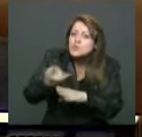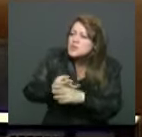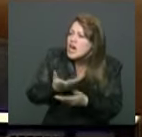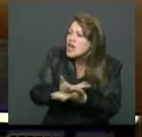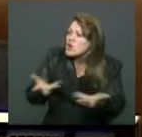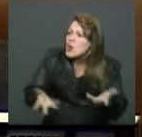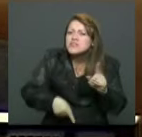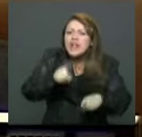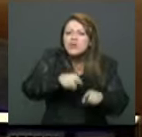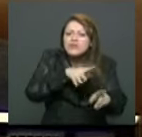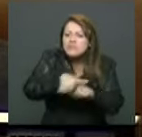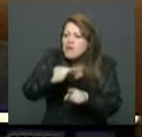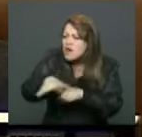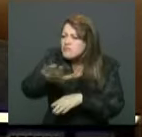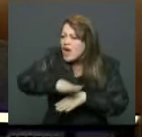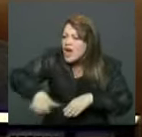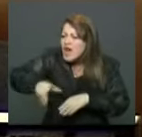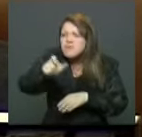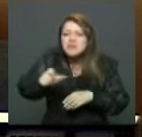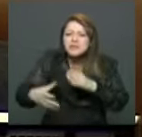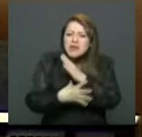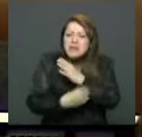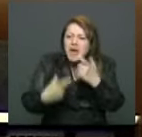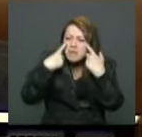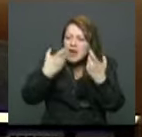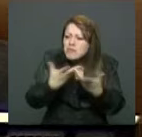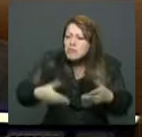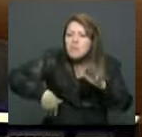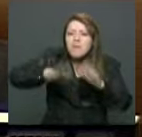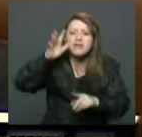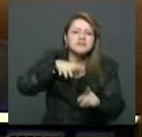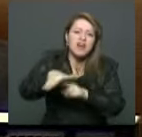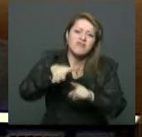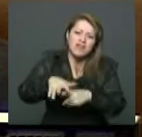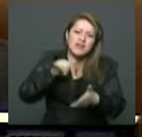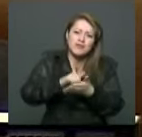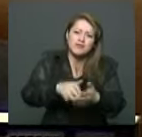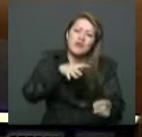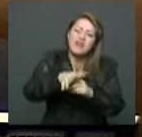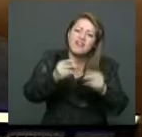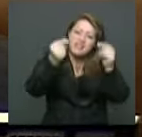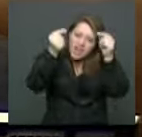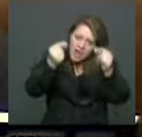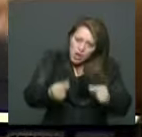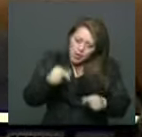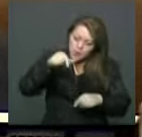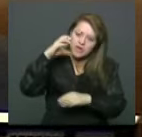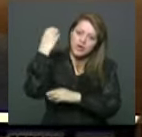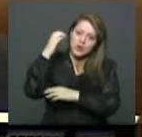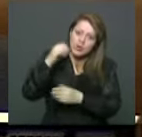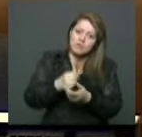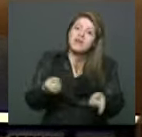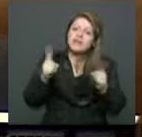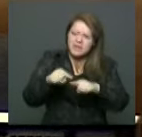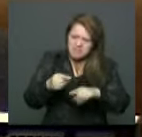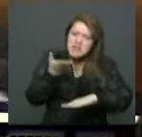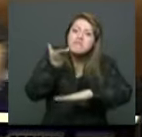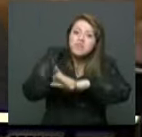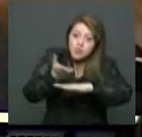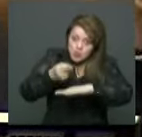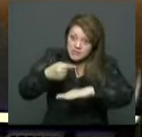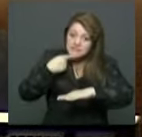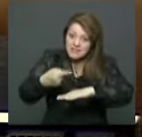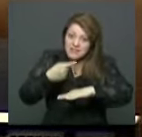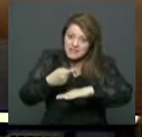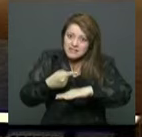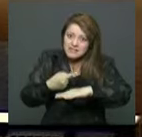pueblo para satisfacer el ánimo de poder o el ánimo burocrático económico de unos cuantos agentes. Fortalecíamos dentro de esa propuesta que